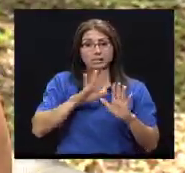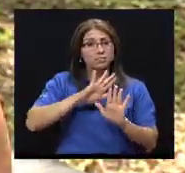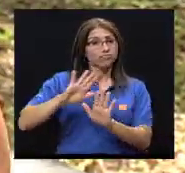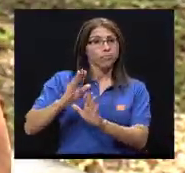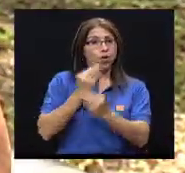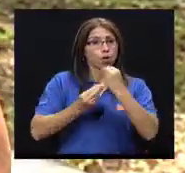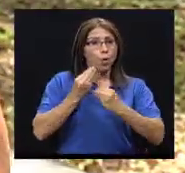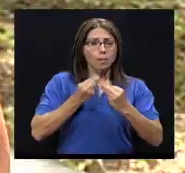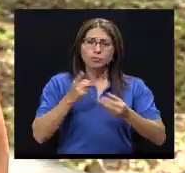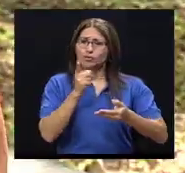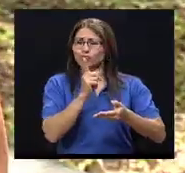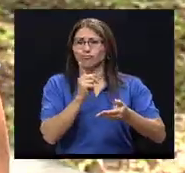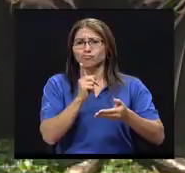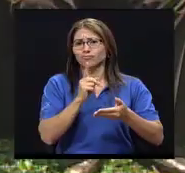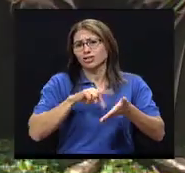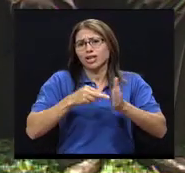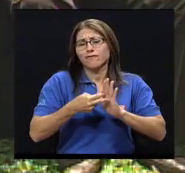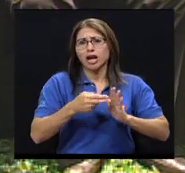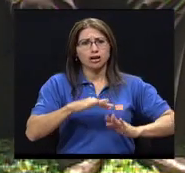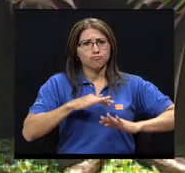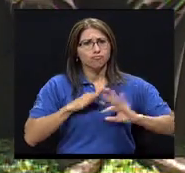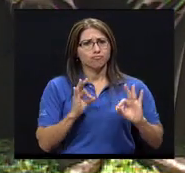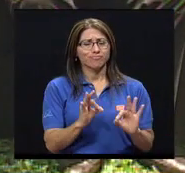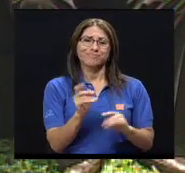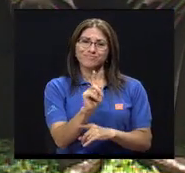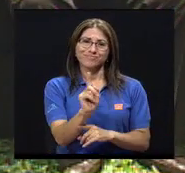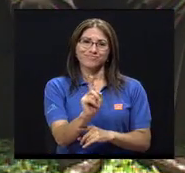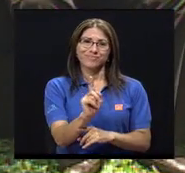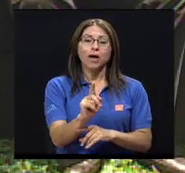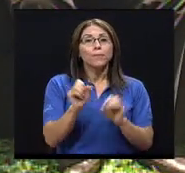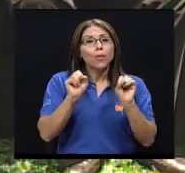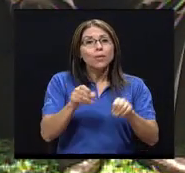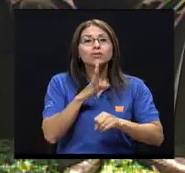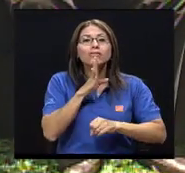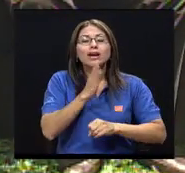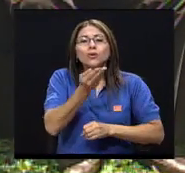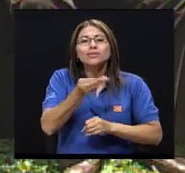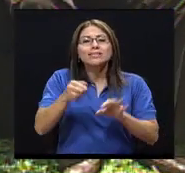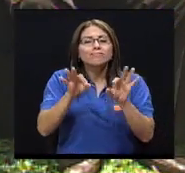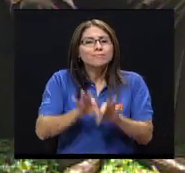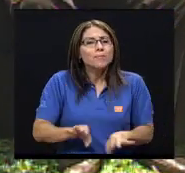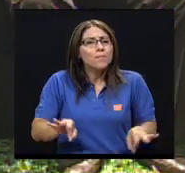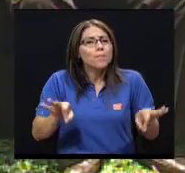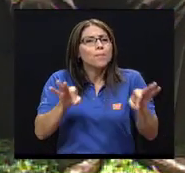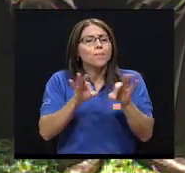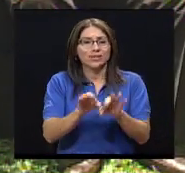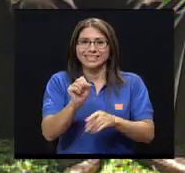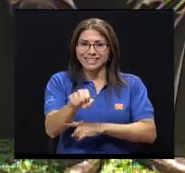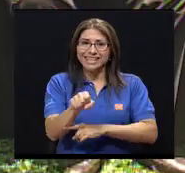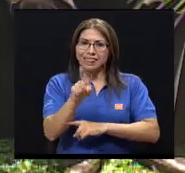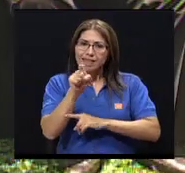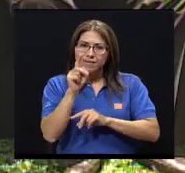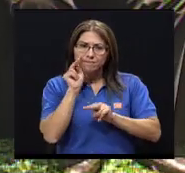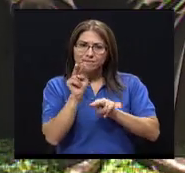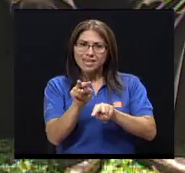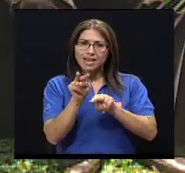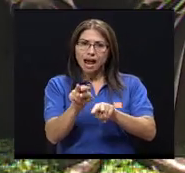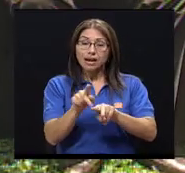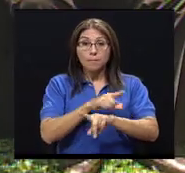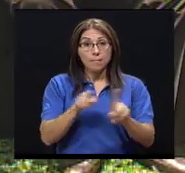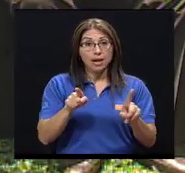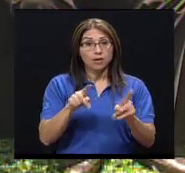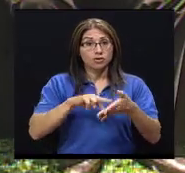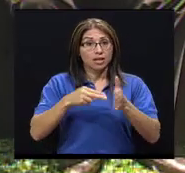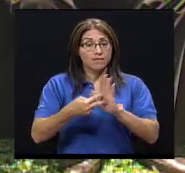decirlo más coloquialmente. Podemos hablar de nutrientes clave, sí, que hay que vigilar, pero no, porque no los esté